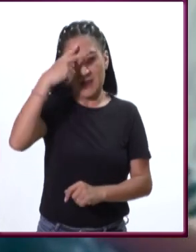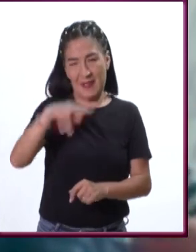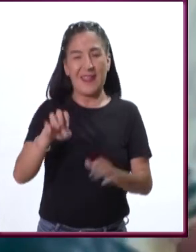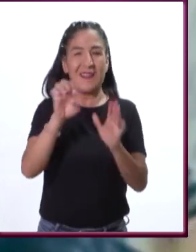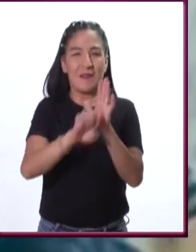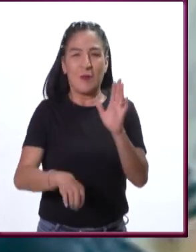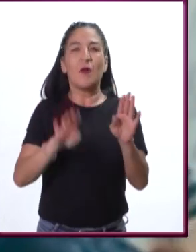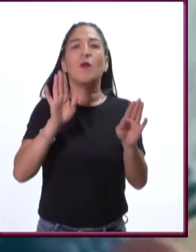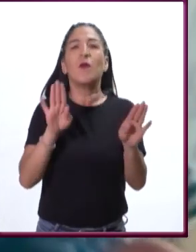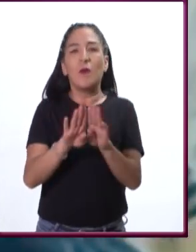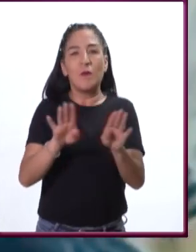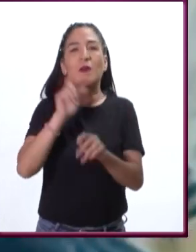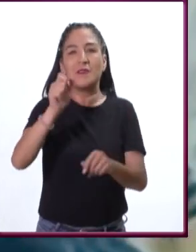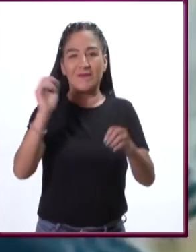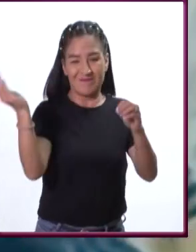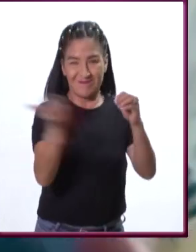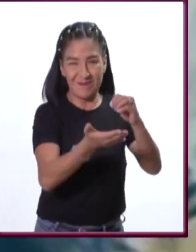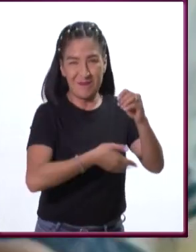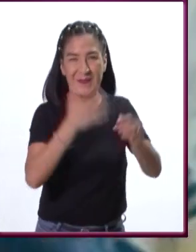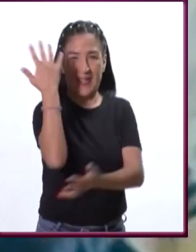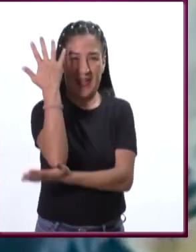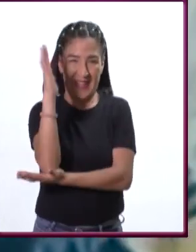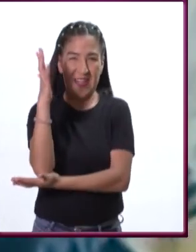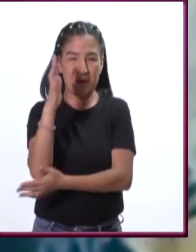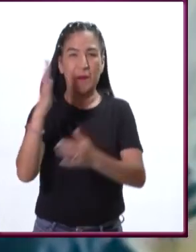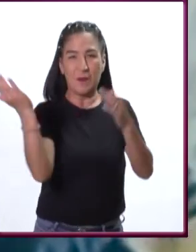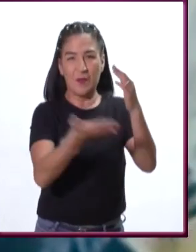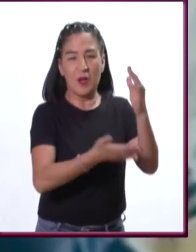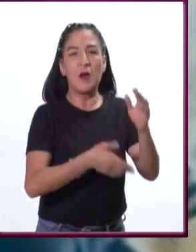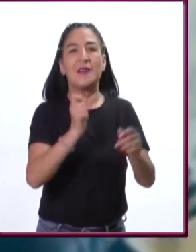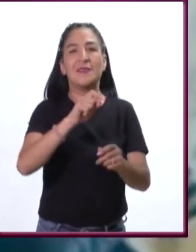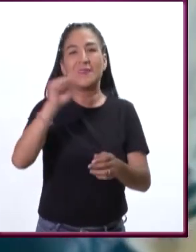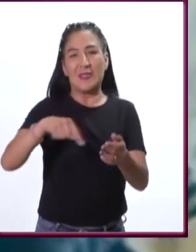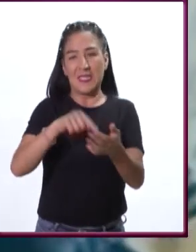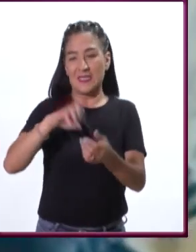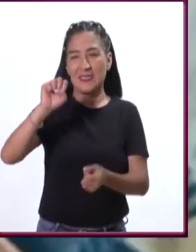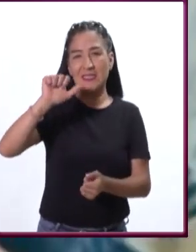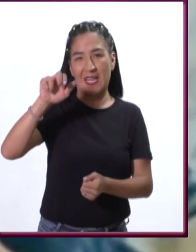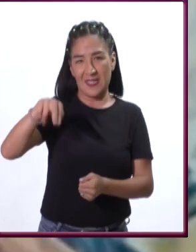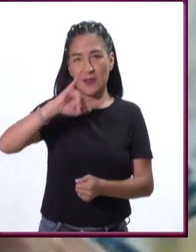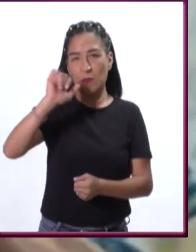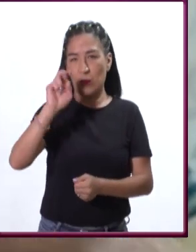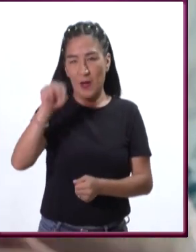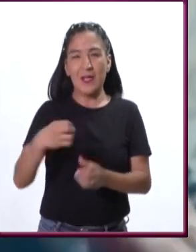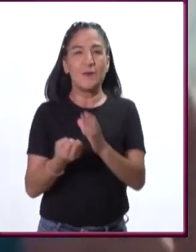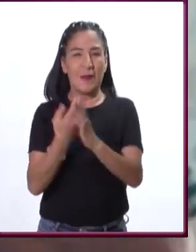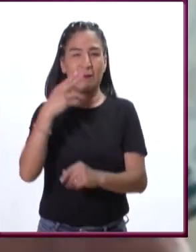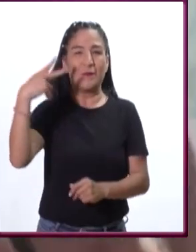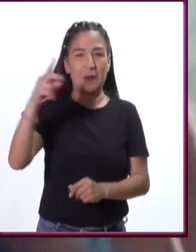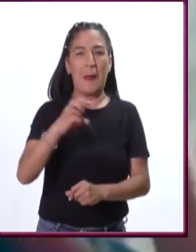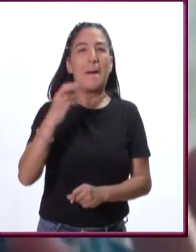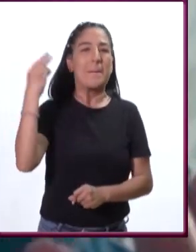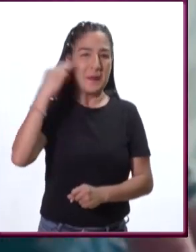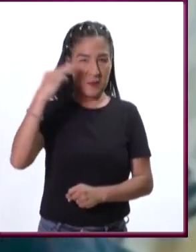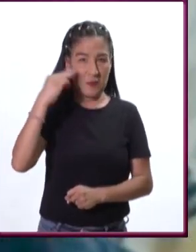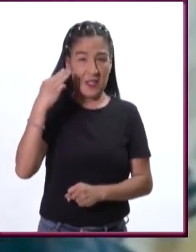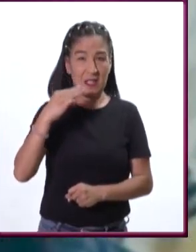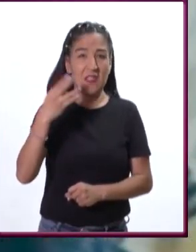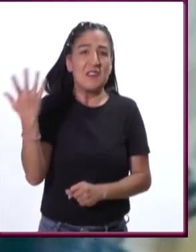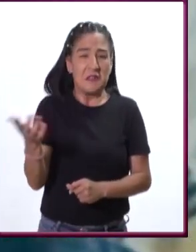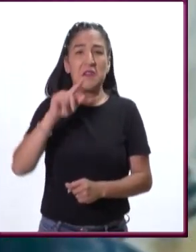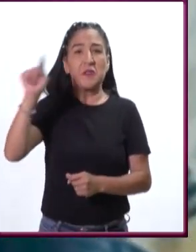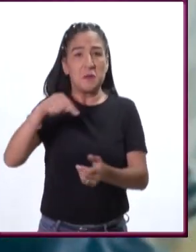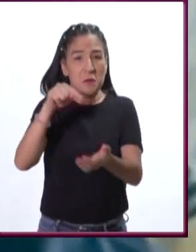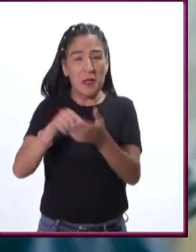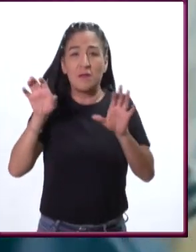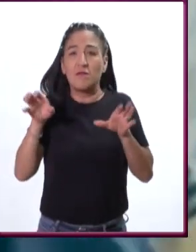el manejo forestal sustentable en San Juan Nuevo, en Michoacán. Es una comunidad que